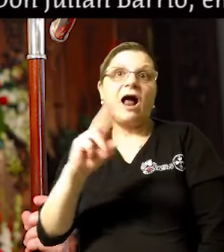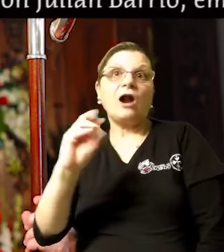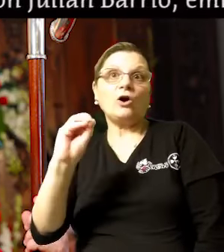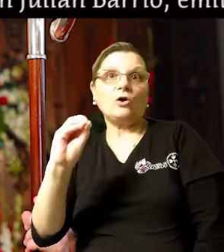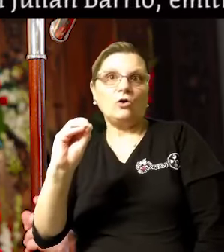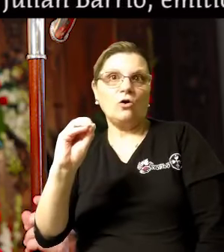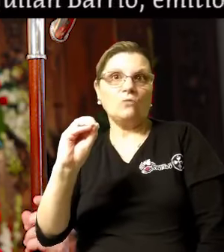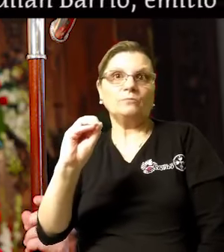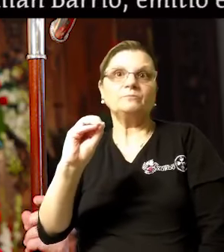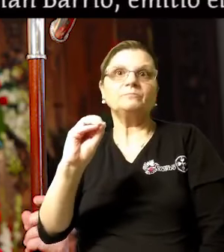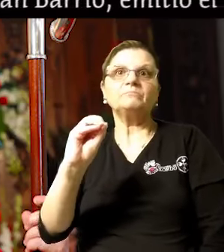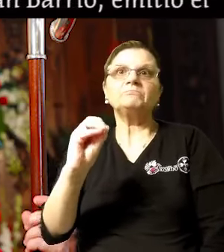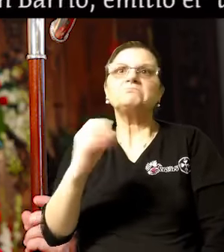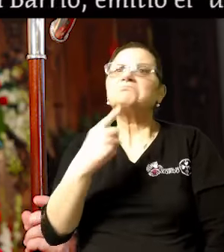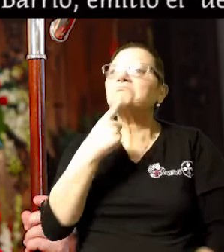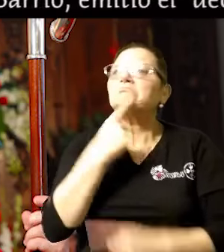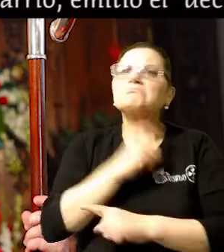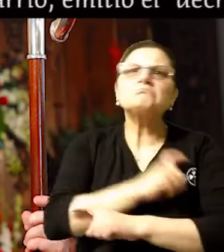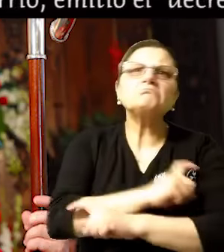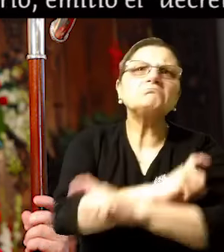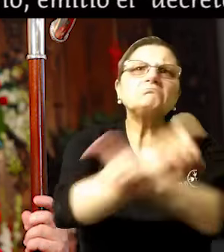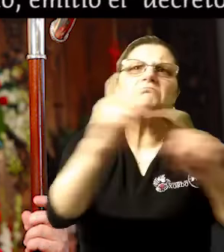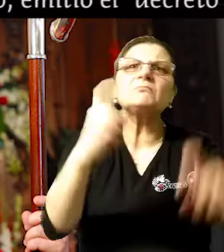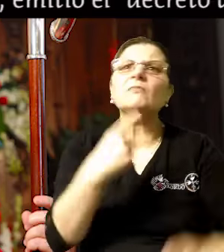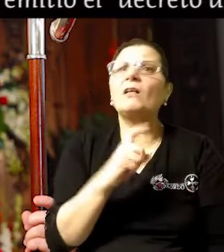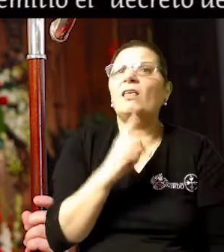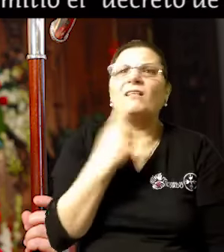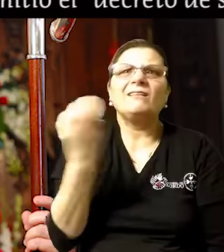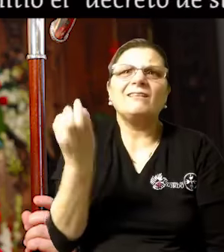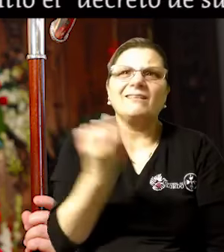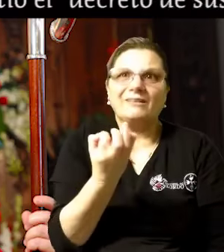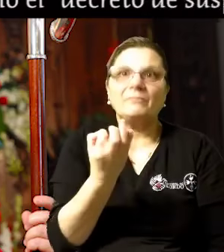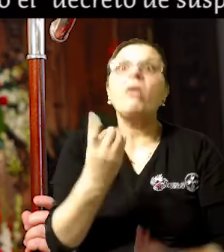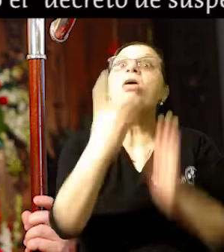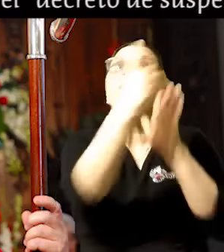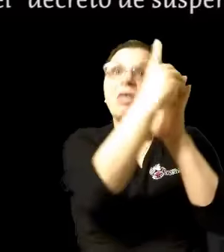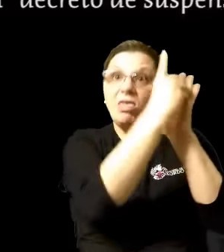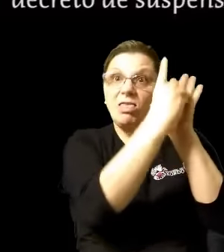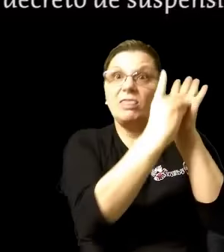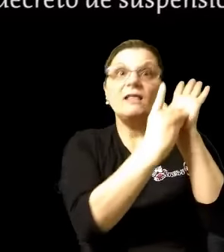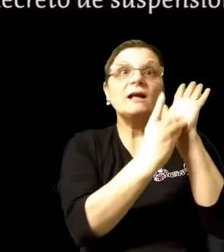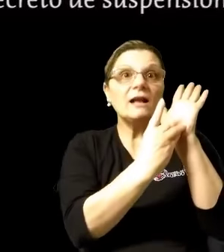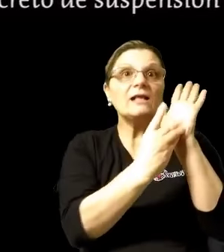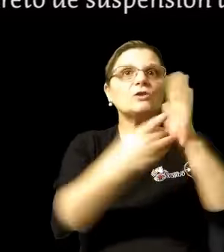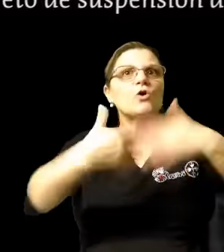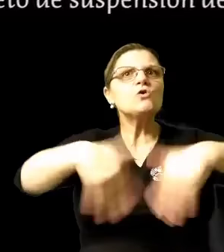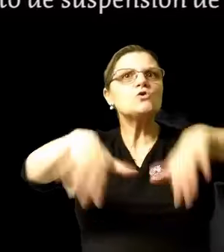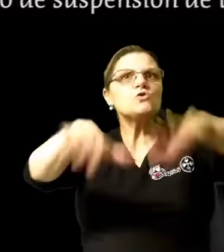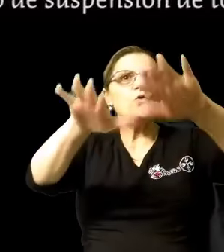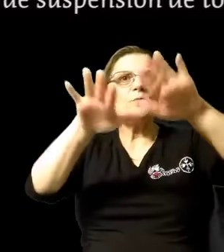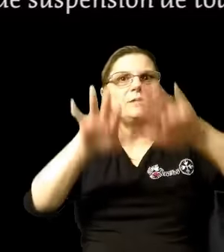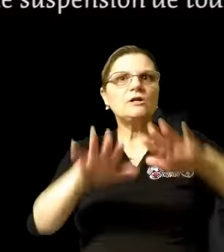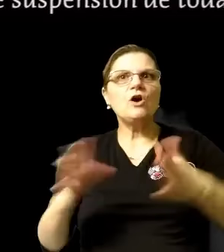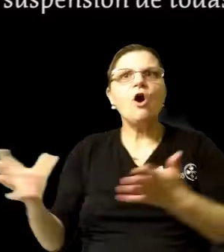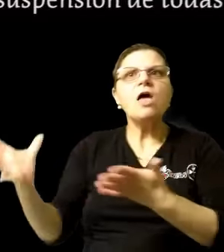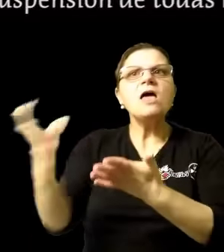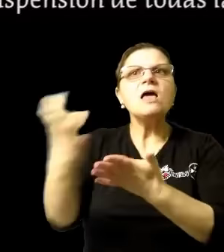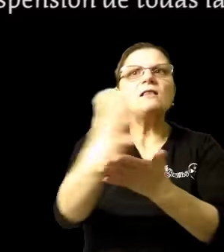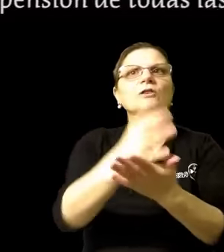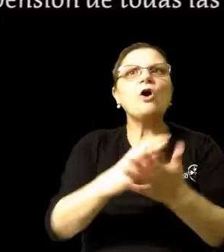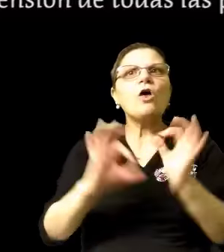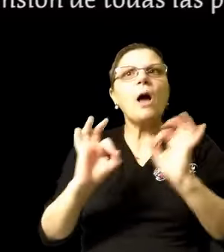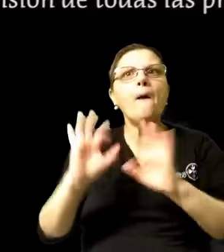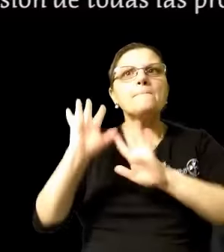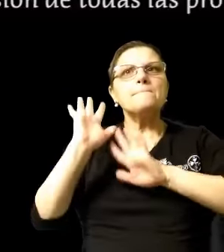emitió el decreto de susp